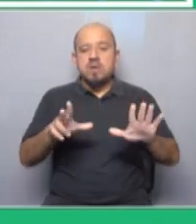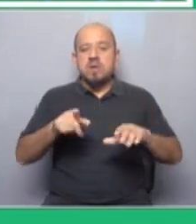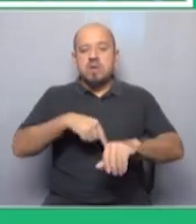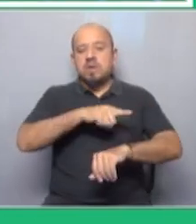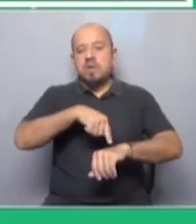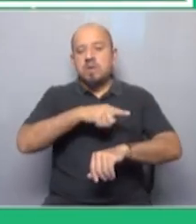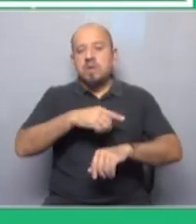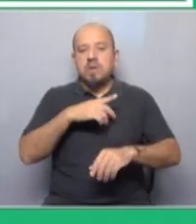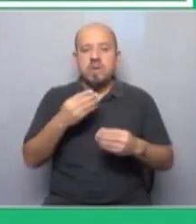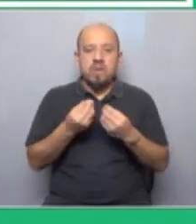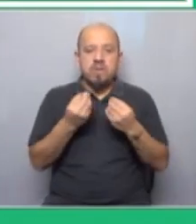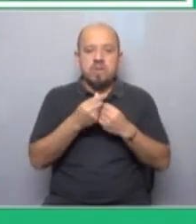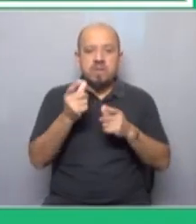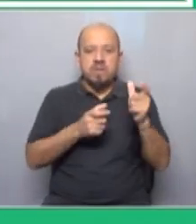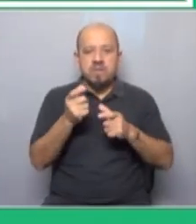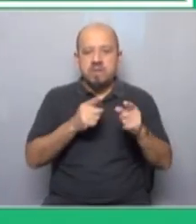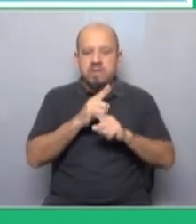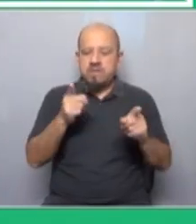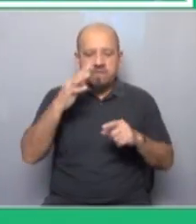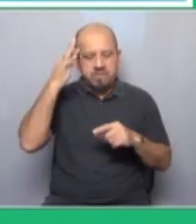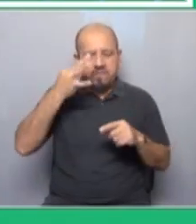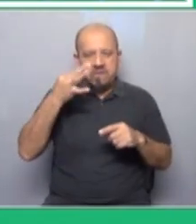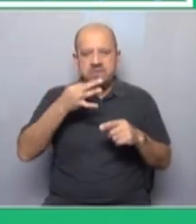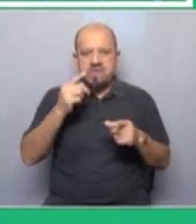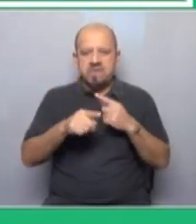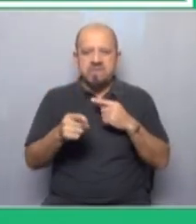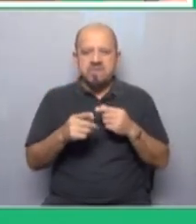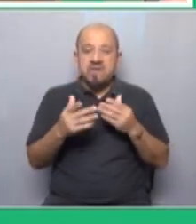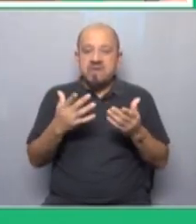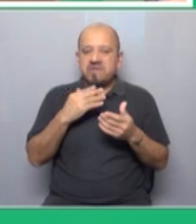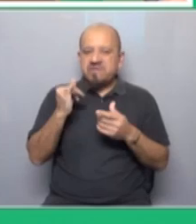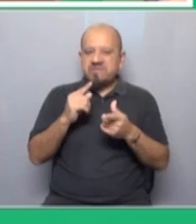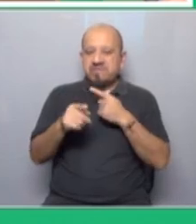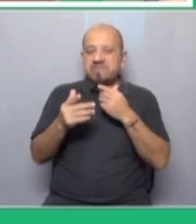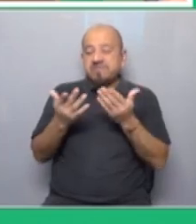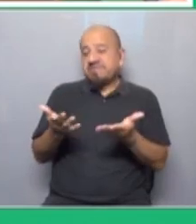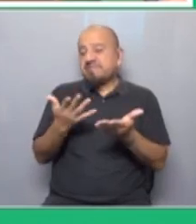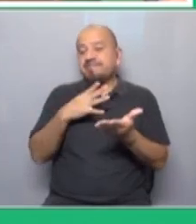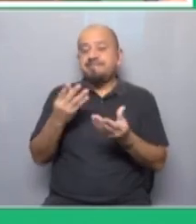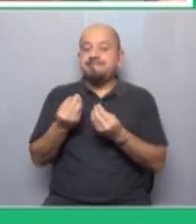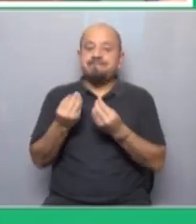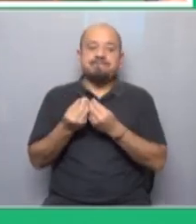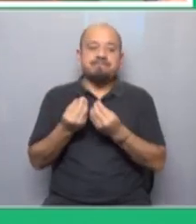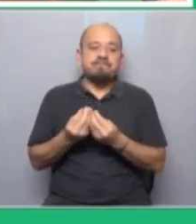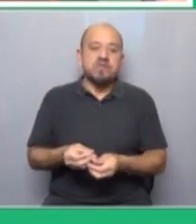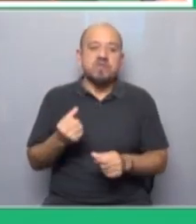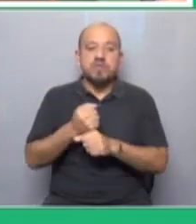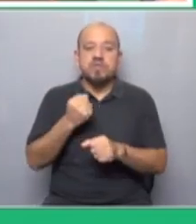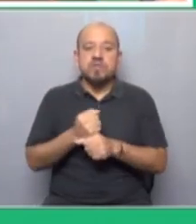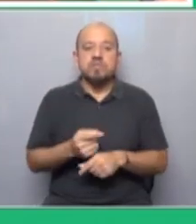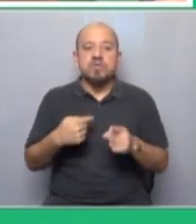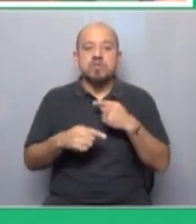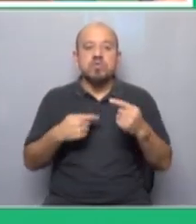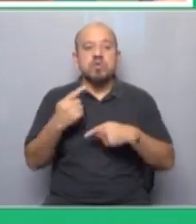para muchísimas personas no es una realidad tampoco si claro y está escondido detrás de un multiempleo pero bueno pero sigue la